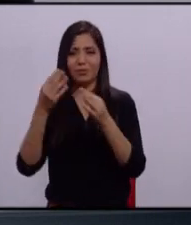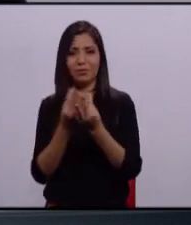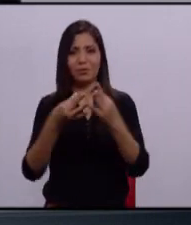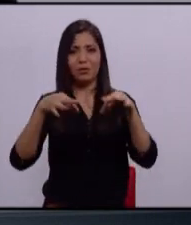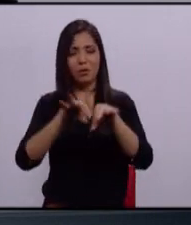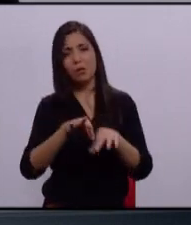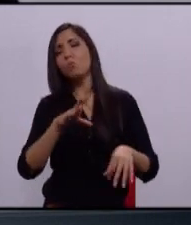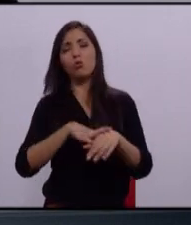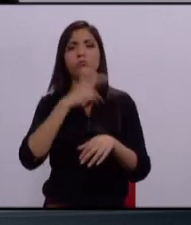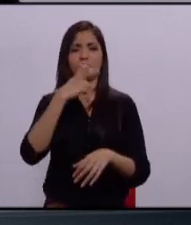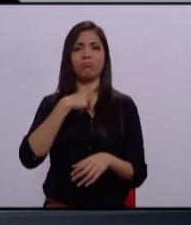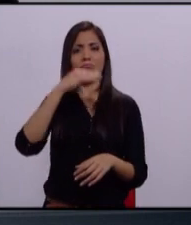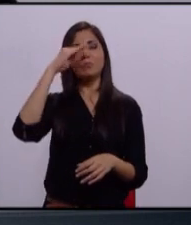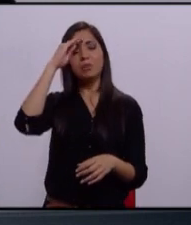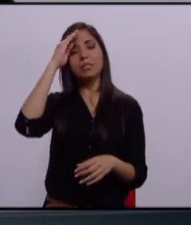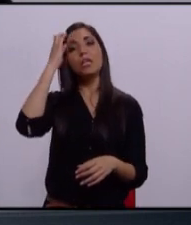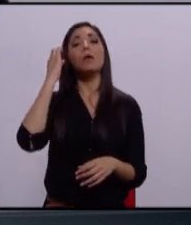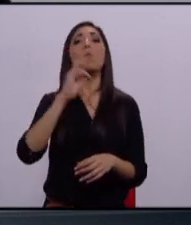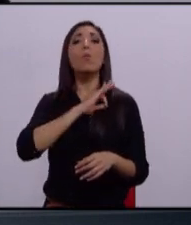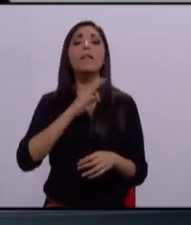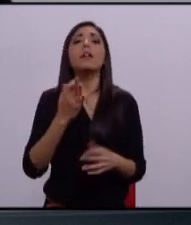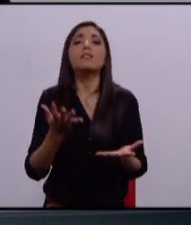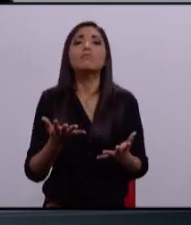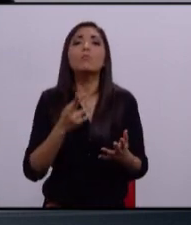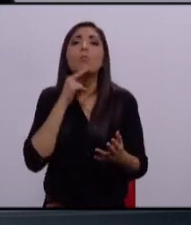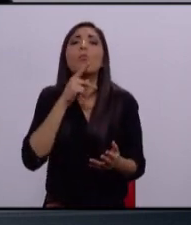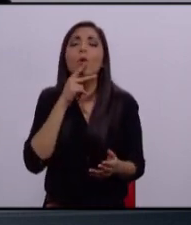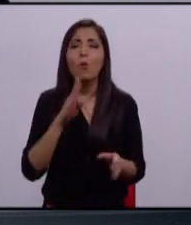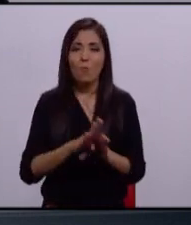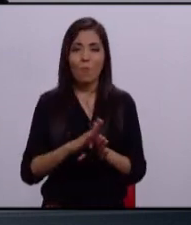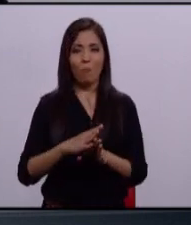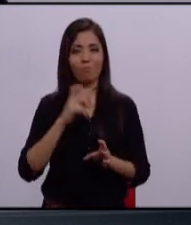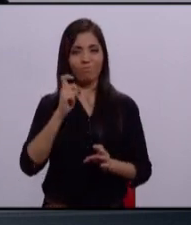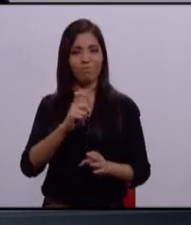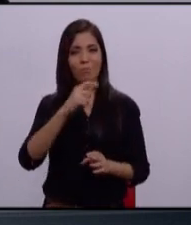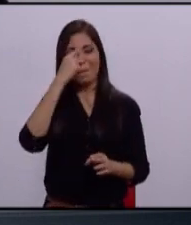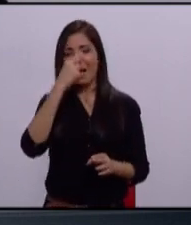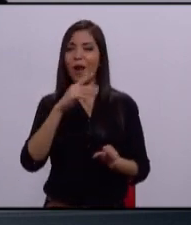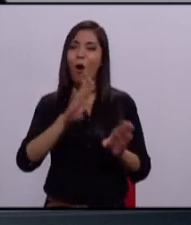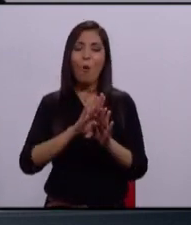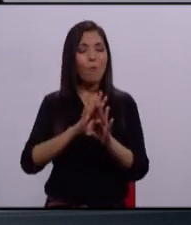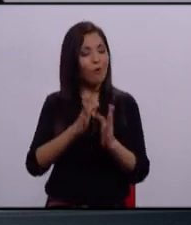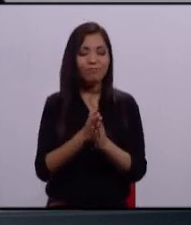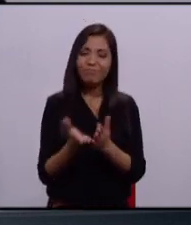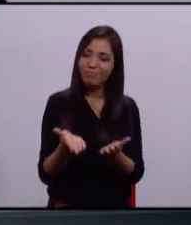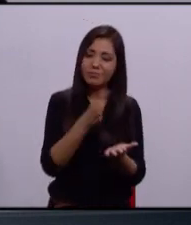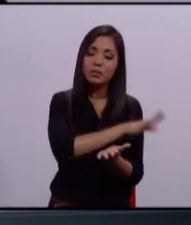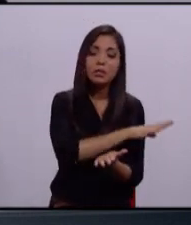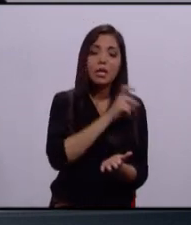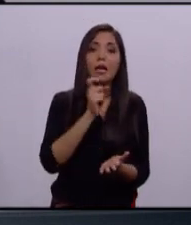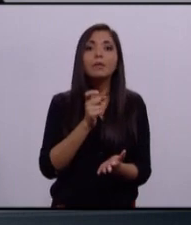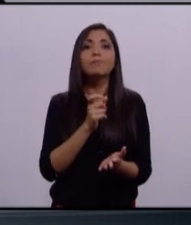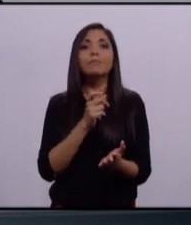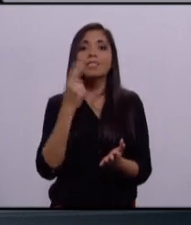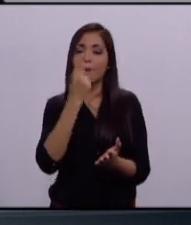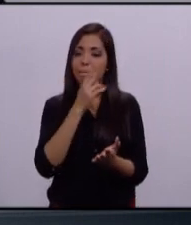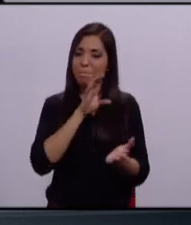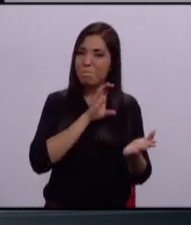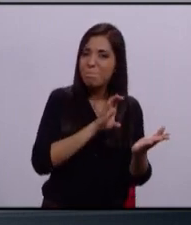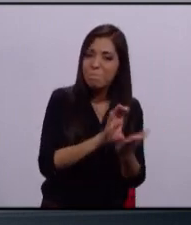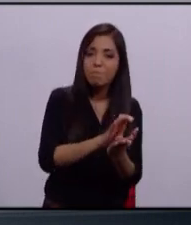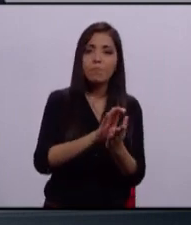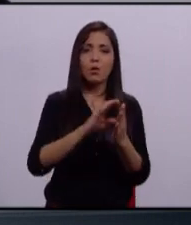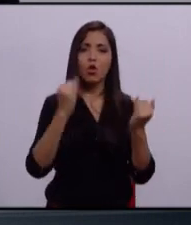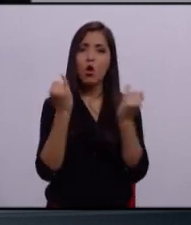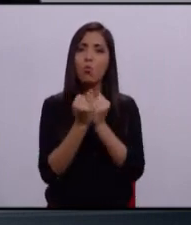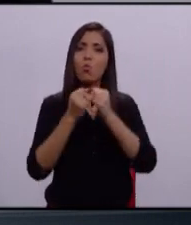esto se puede arreglar, se puede mejorar si logramos que se le dé la vuelta y podamos invertir en generar más